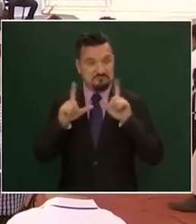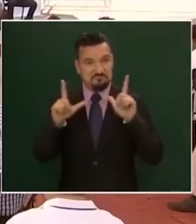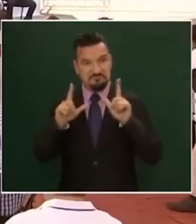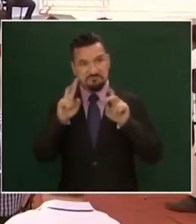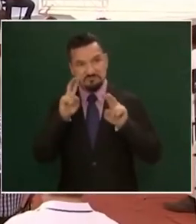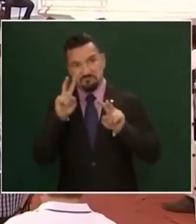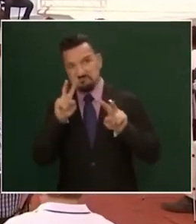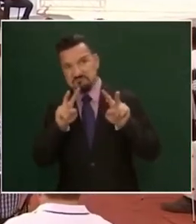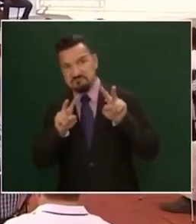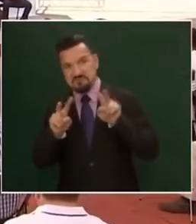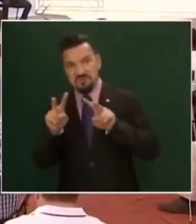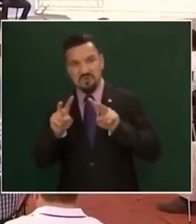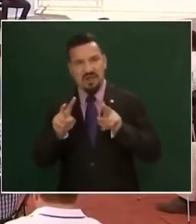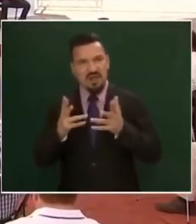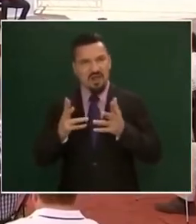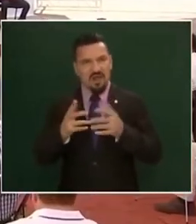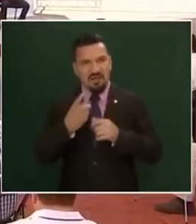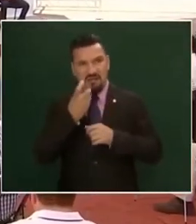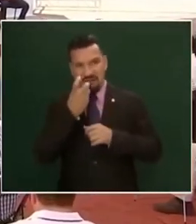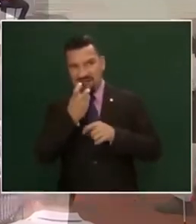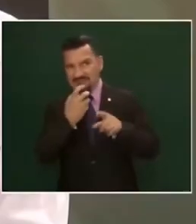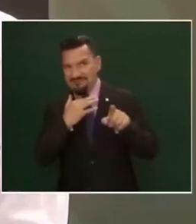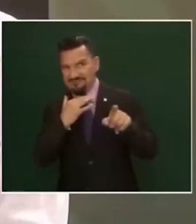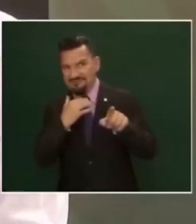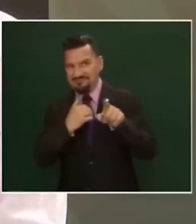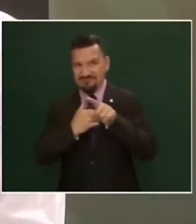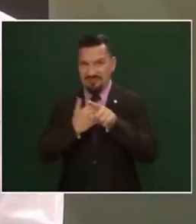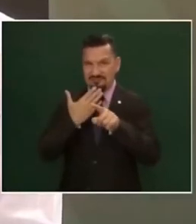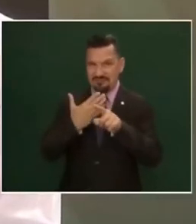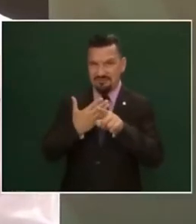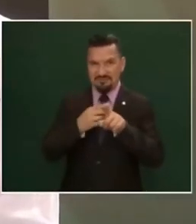lo que significa una cosa y lo que significa otra